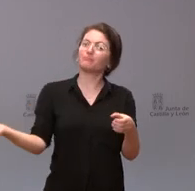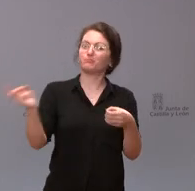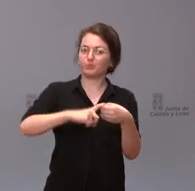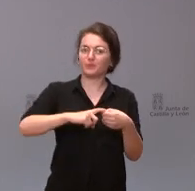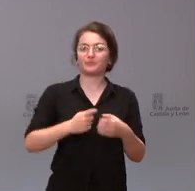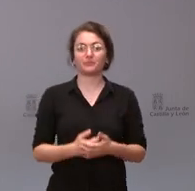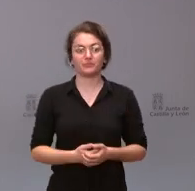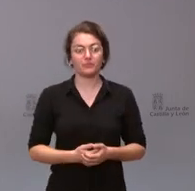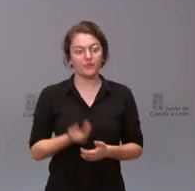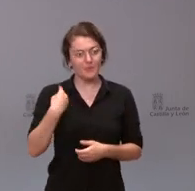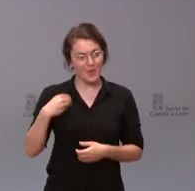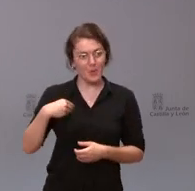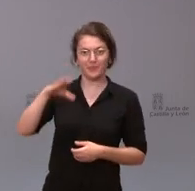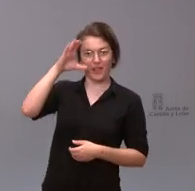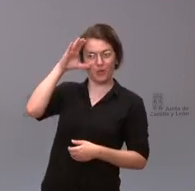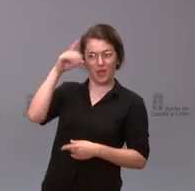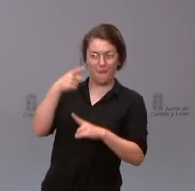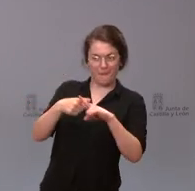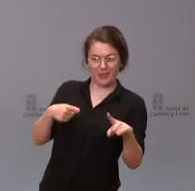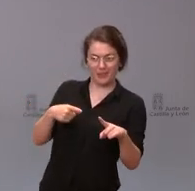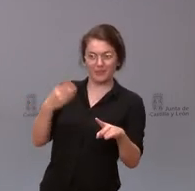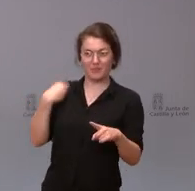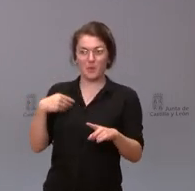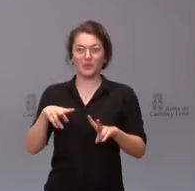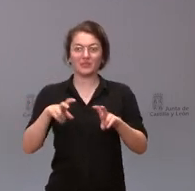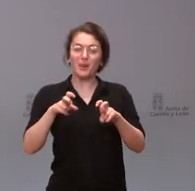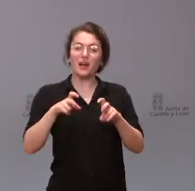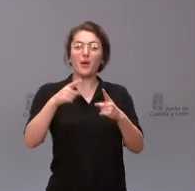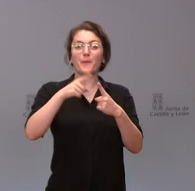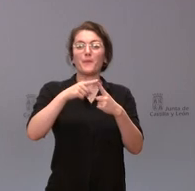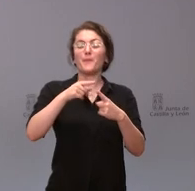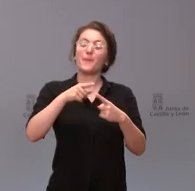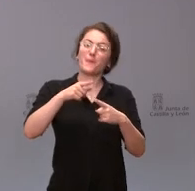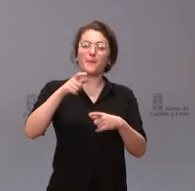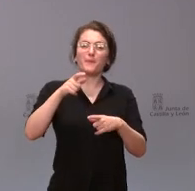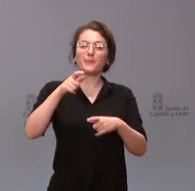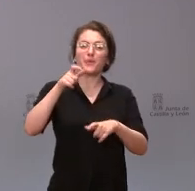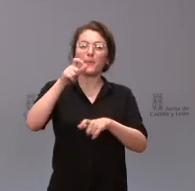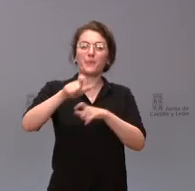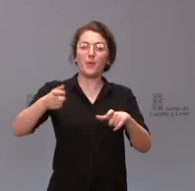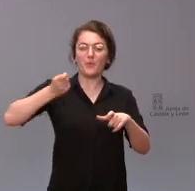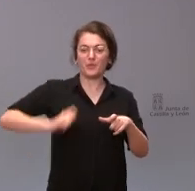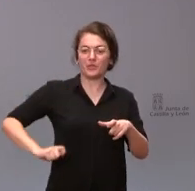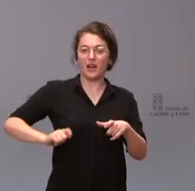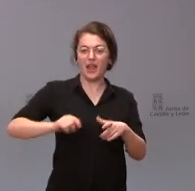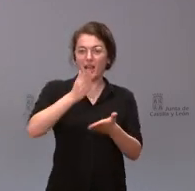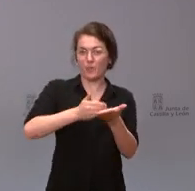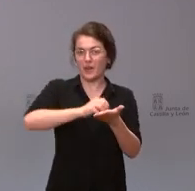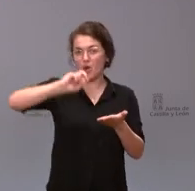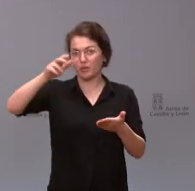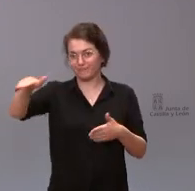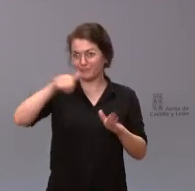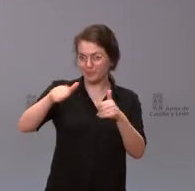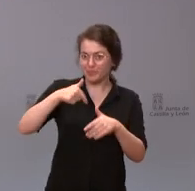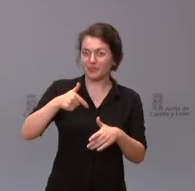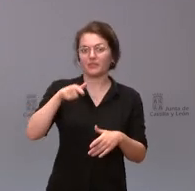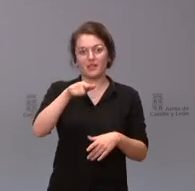caso en la mitad en lo que tiene que ver con los profesionales extracomunitarios y permitió resolver todos los problemas que había en las especialidades hospitalarias no así